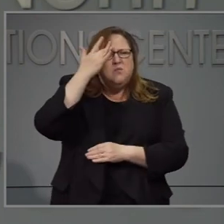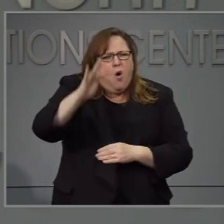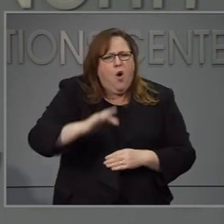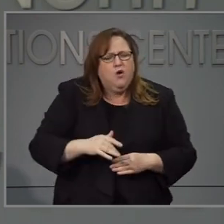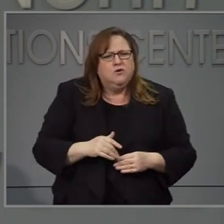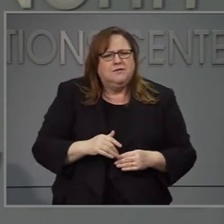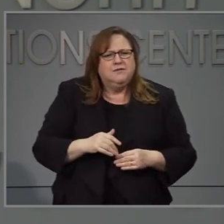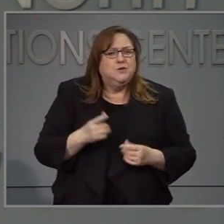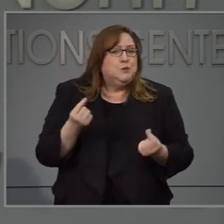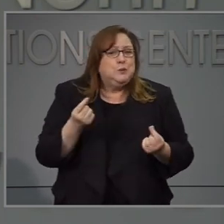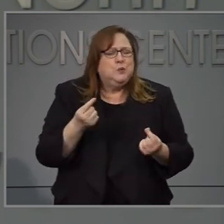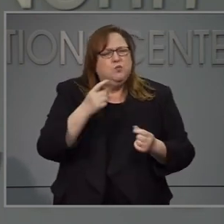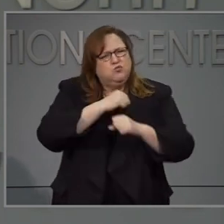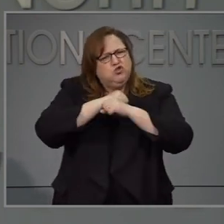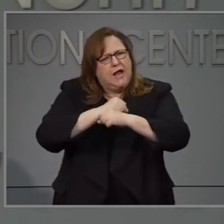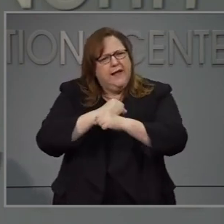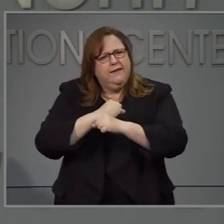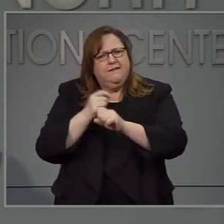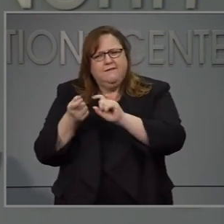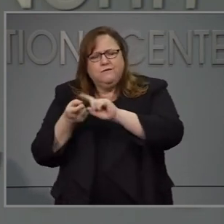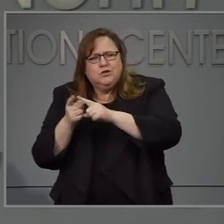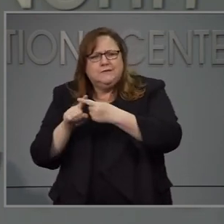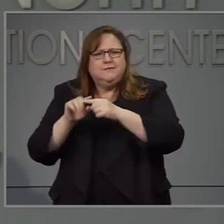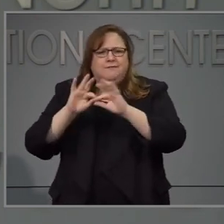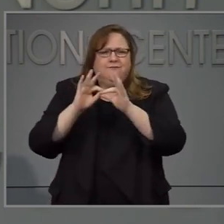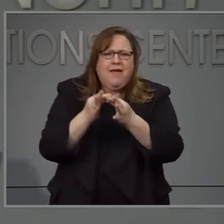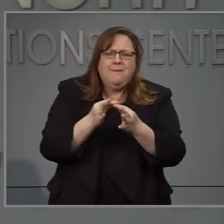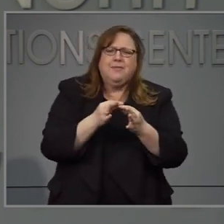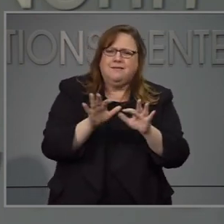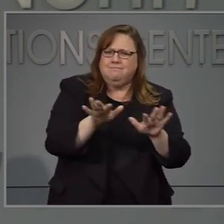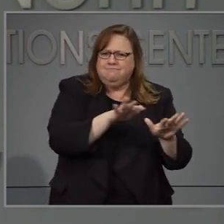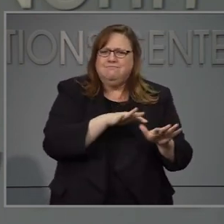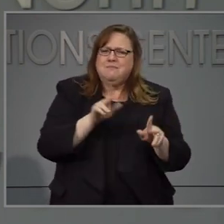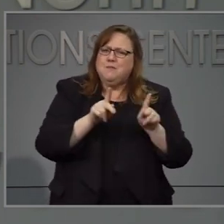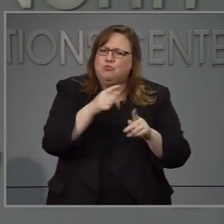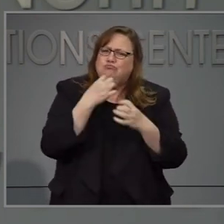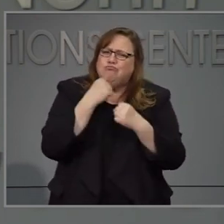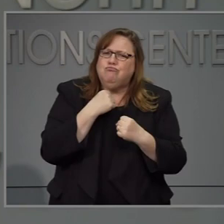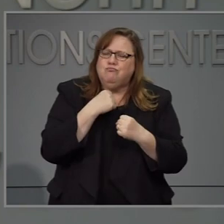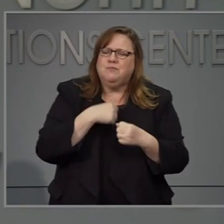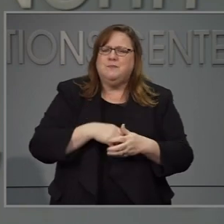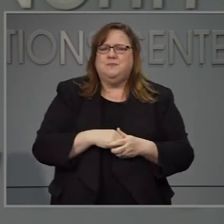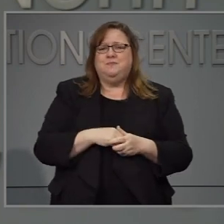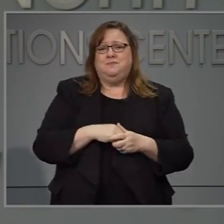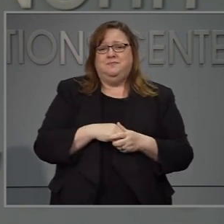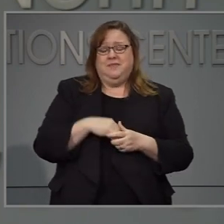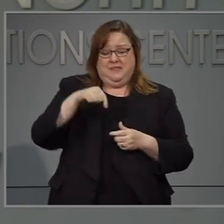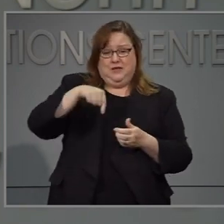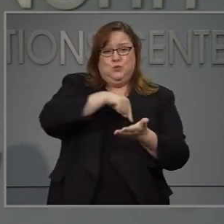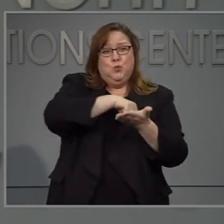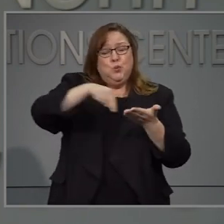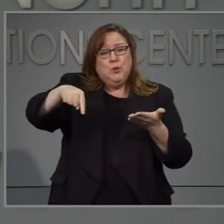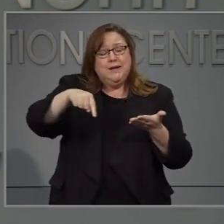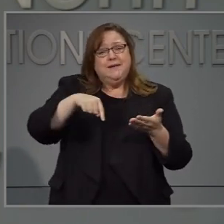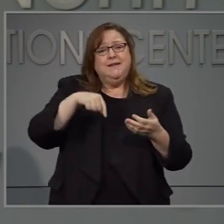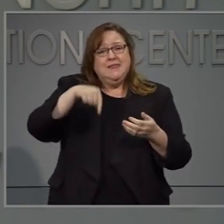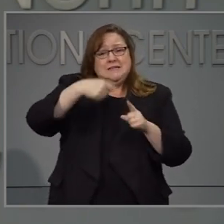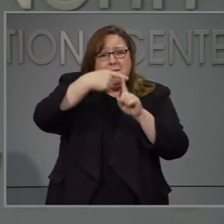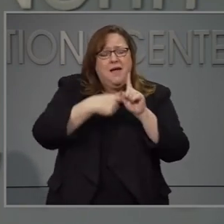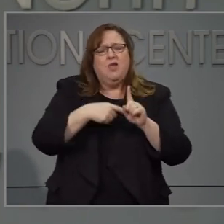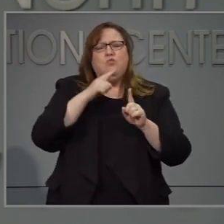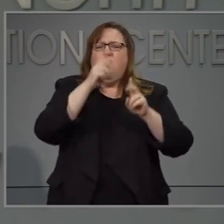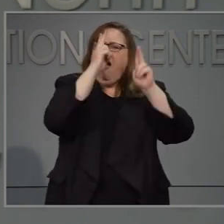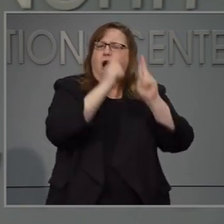y un poco de sol. Se inteligente y protéjase ustedes. Esta semana marca un reconocimiento especial para varios grupos